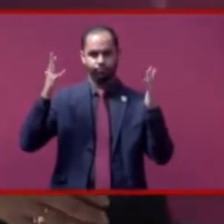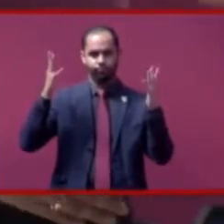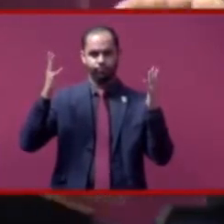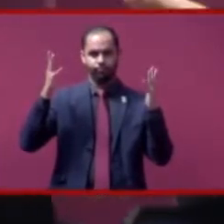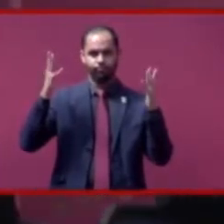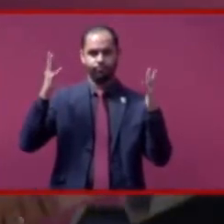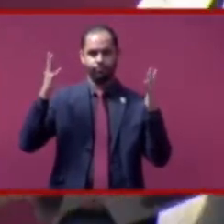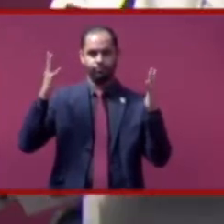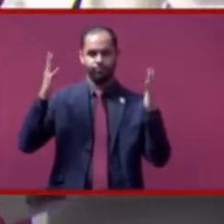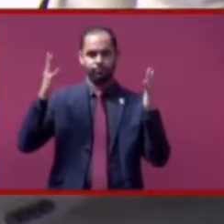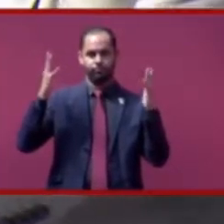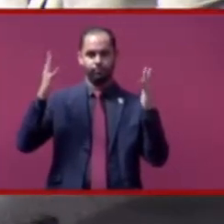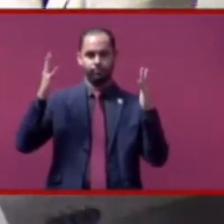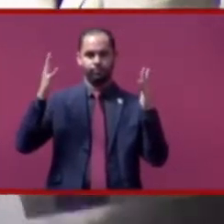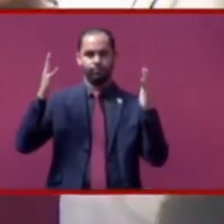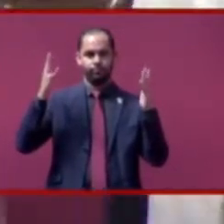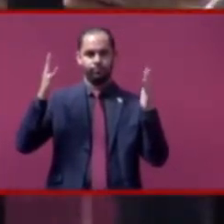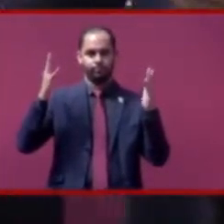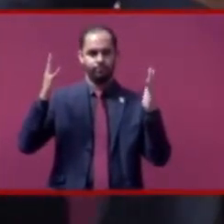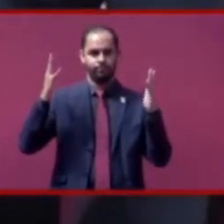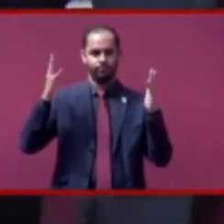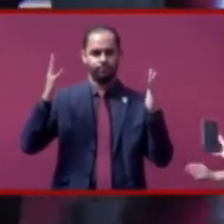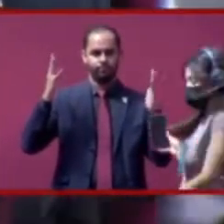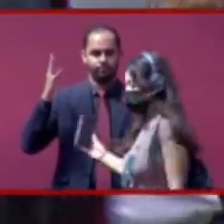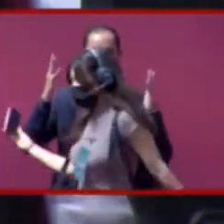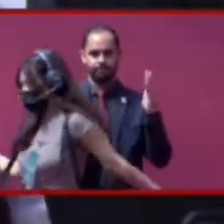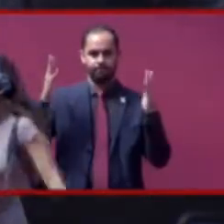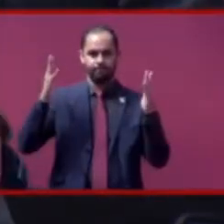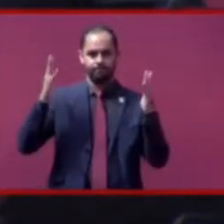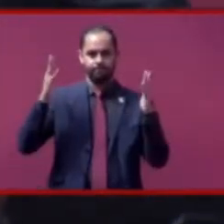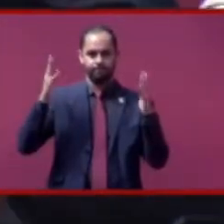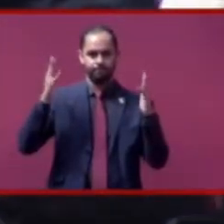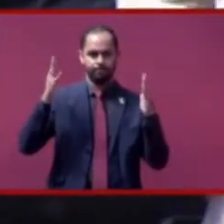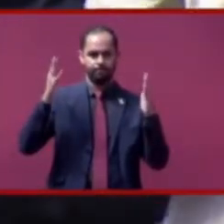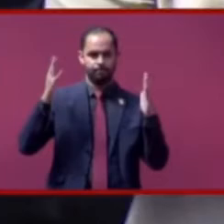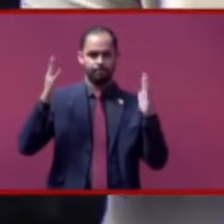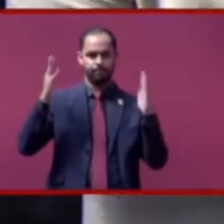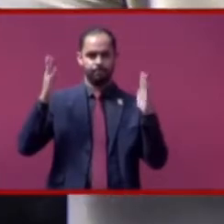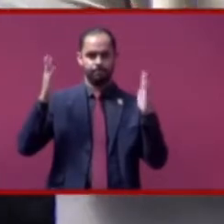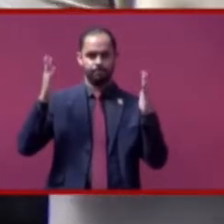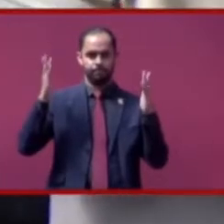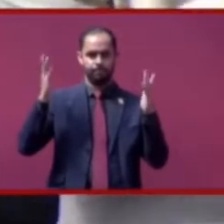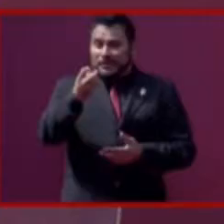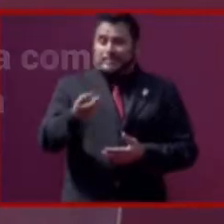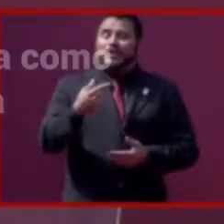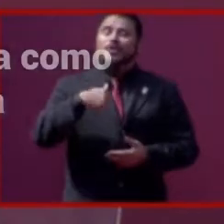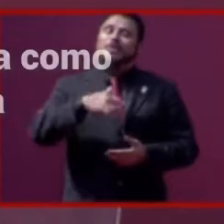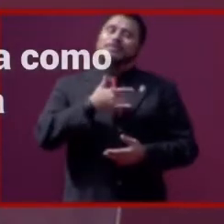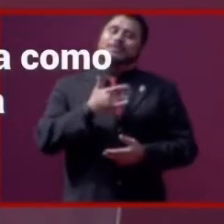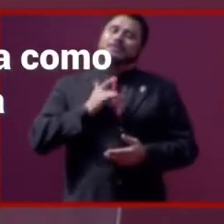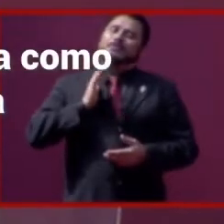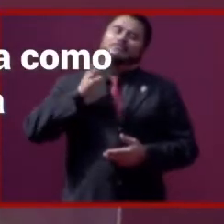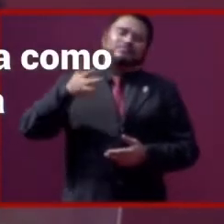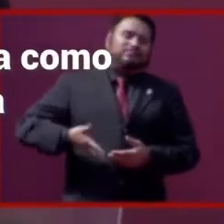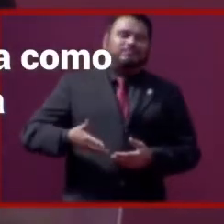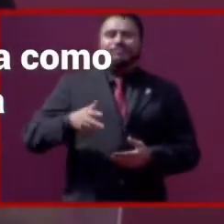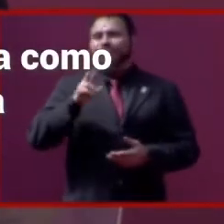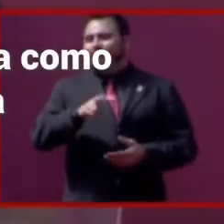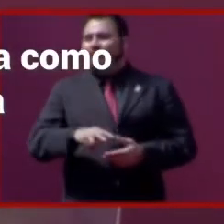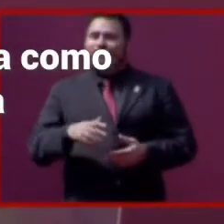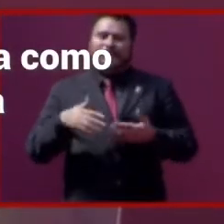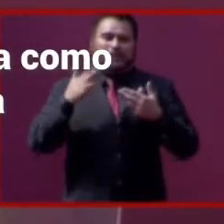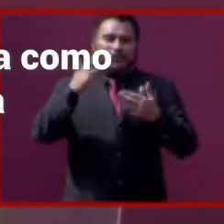Vamos a procurar la mayor felicidad posible para nuestra gente. Por eso me siento hoy muy honrada y muy orgullosa de